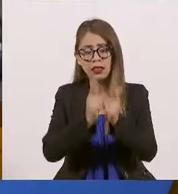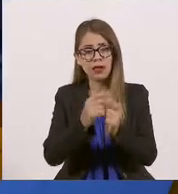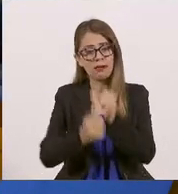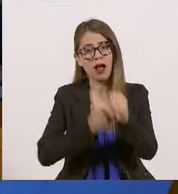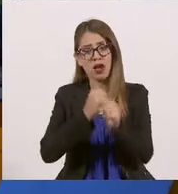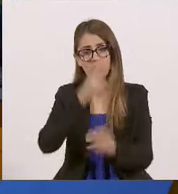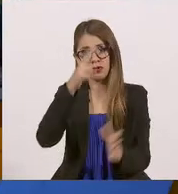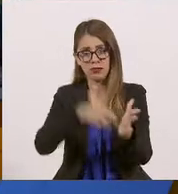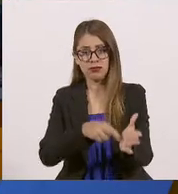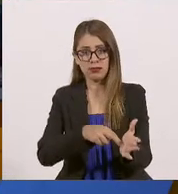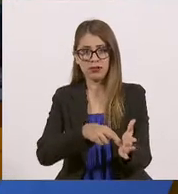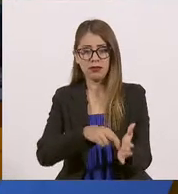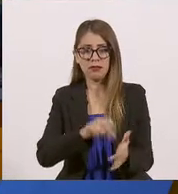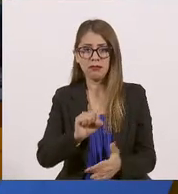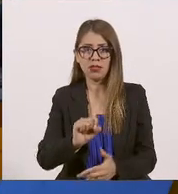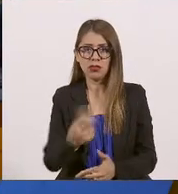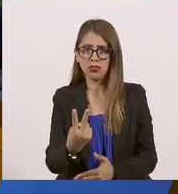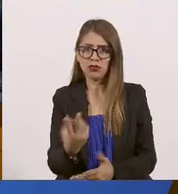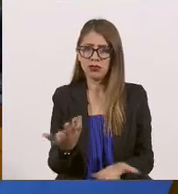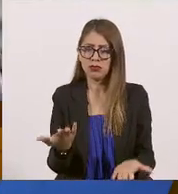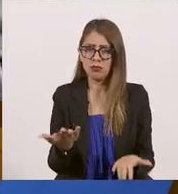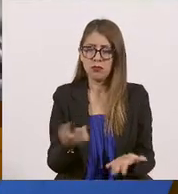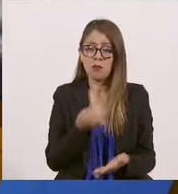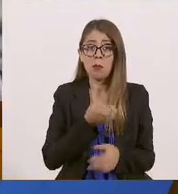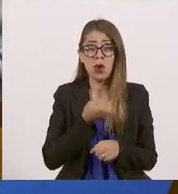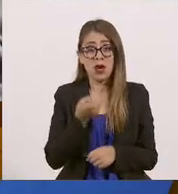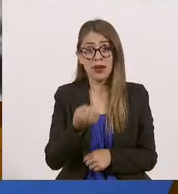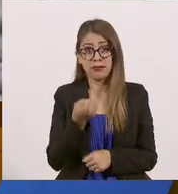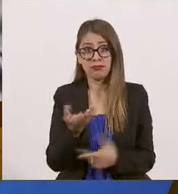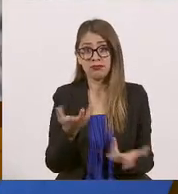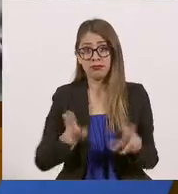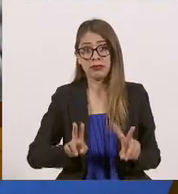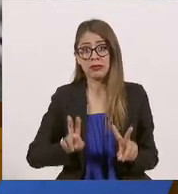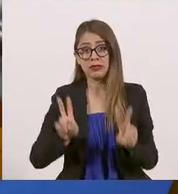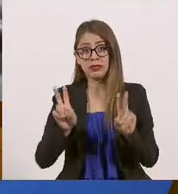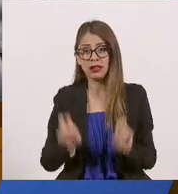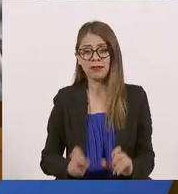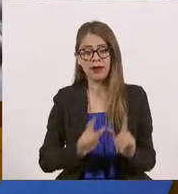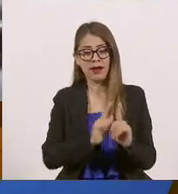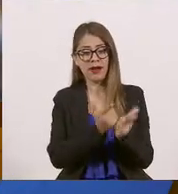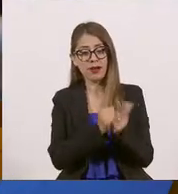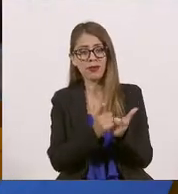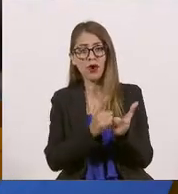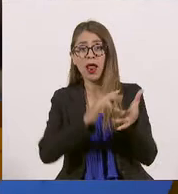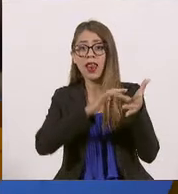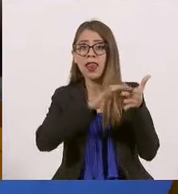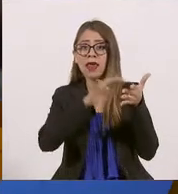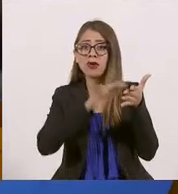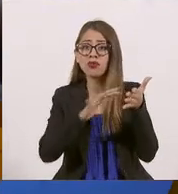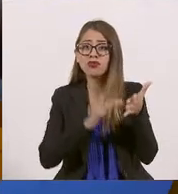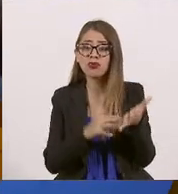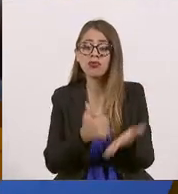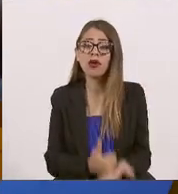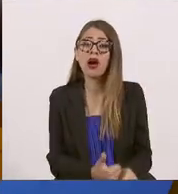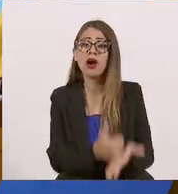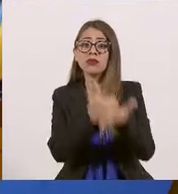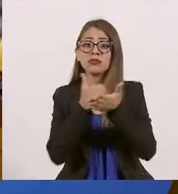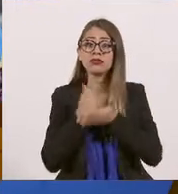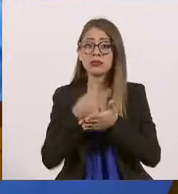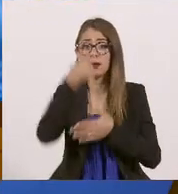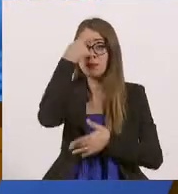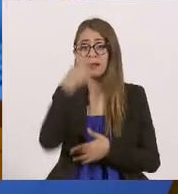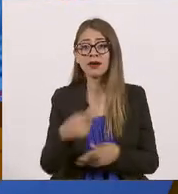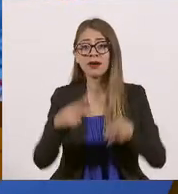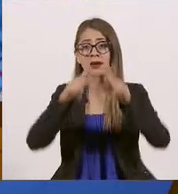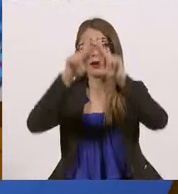nuestro proyecto de aplicación, fue justamente a través del libro y la lectura como una herramienta para la construcción de